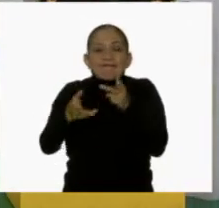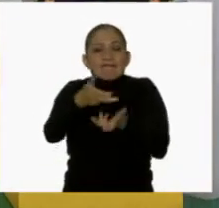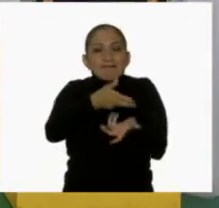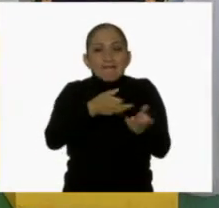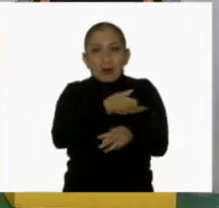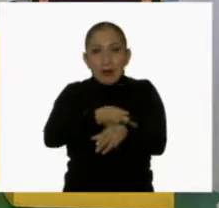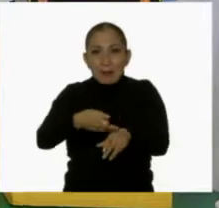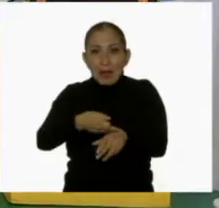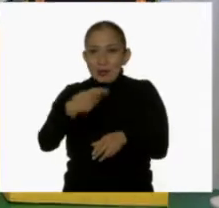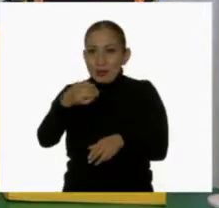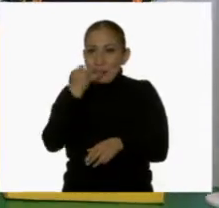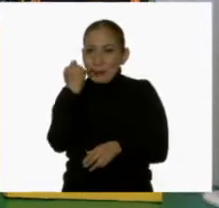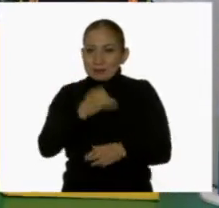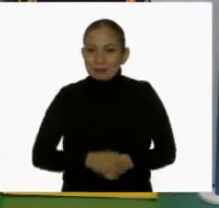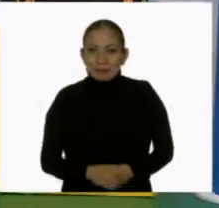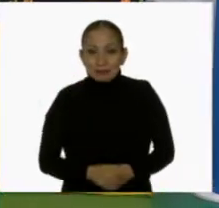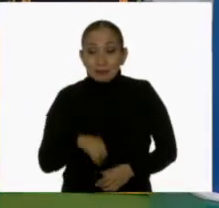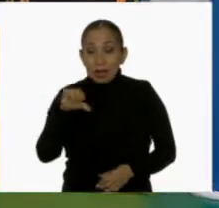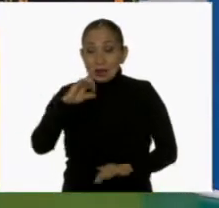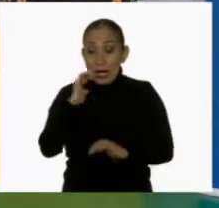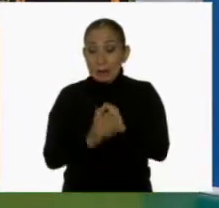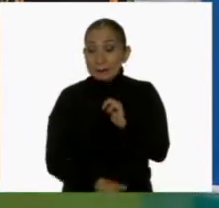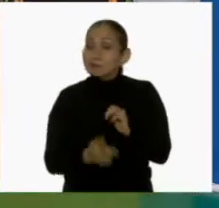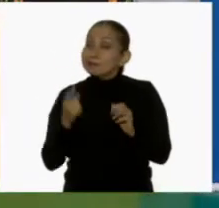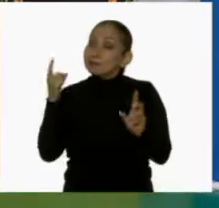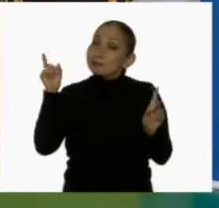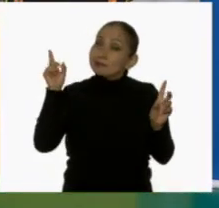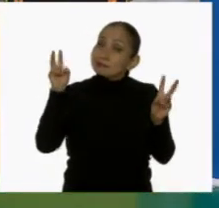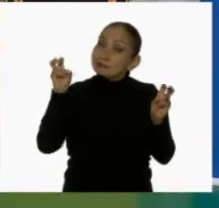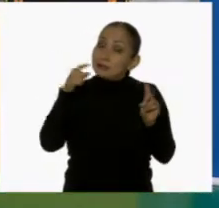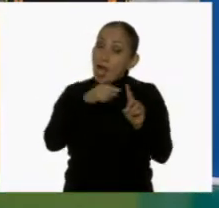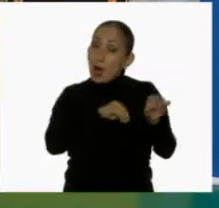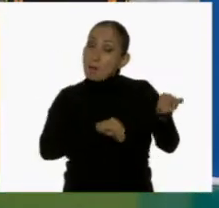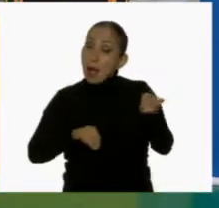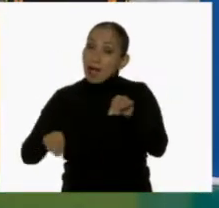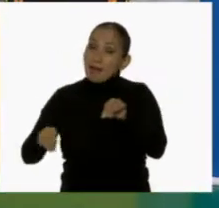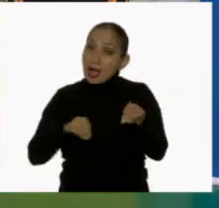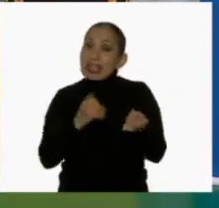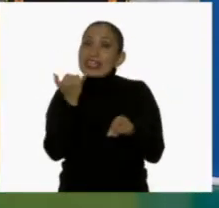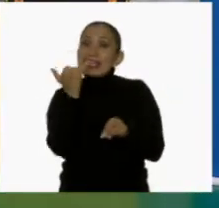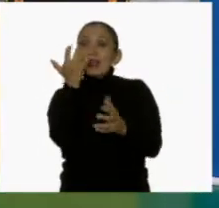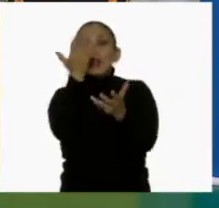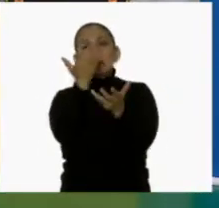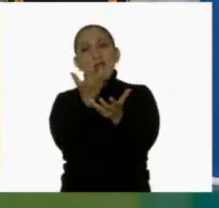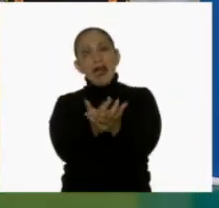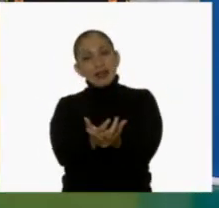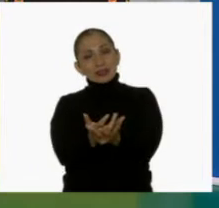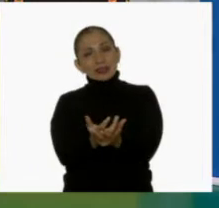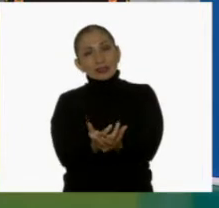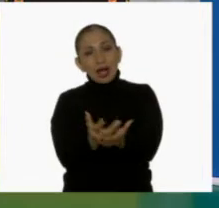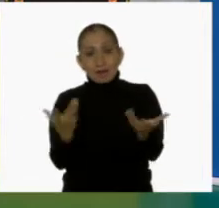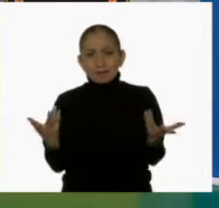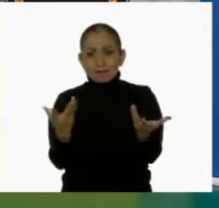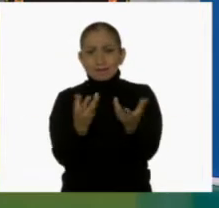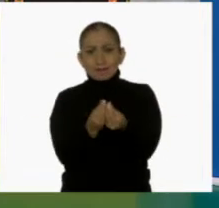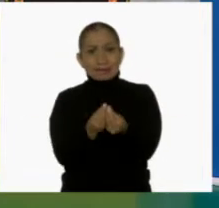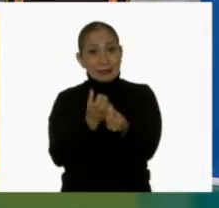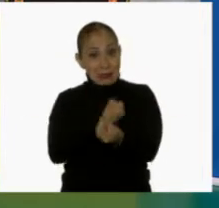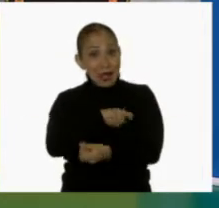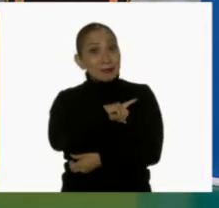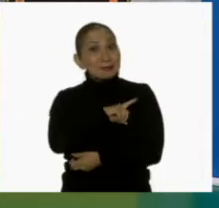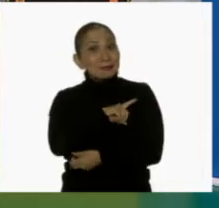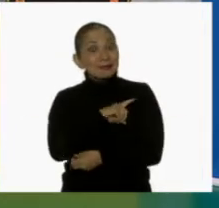tu familia en tu lengua materna. Hasta aquí terminamos con Movimiento y Descanso. Una combinación saludable.